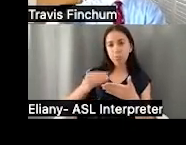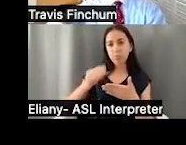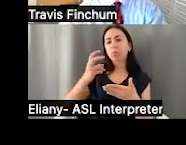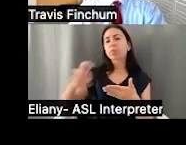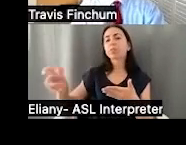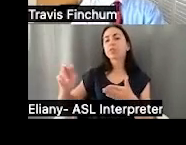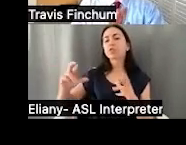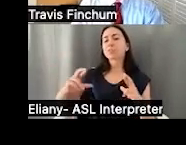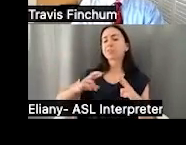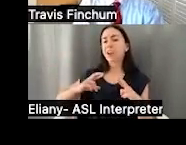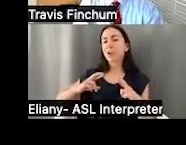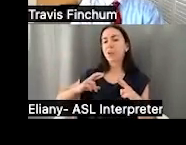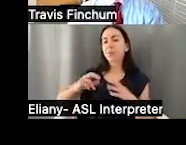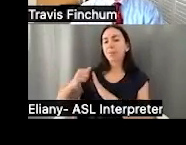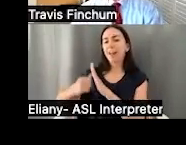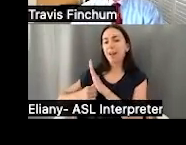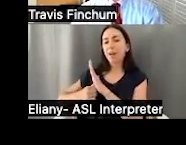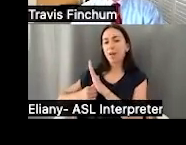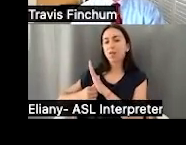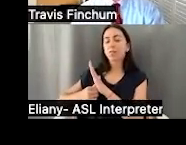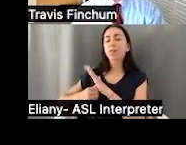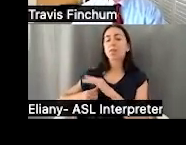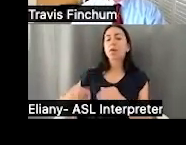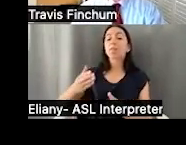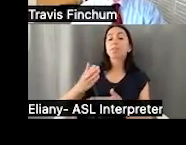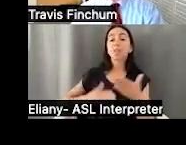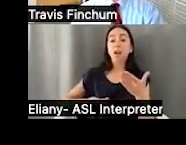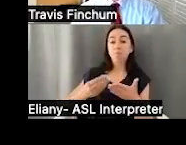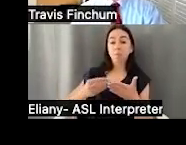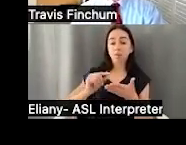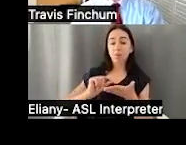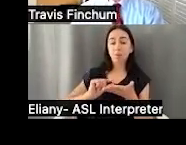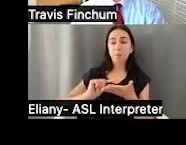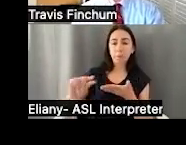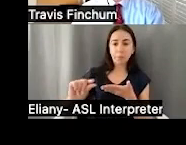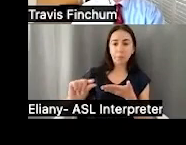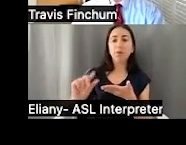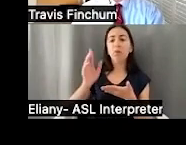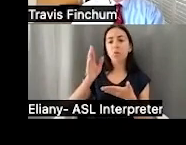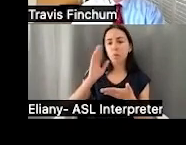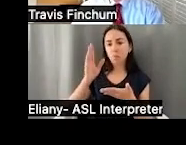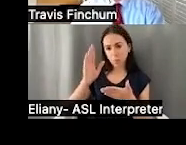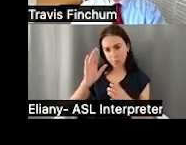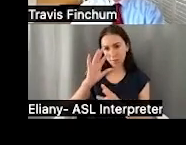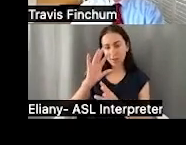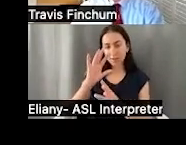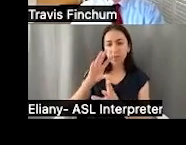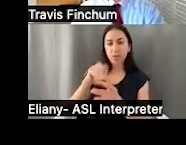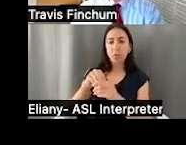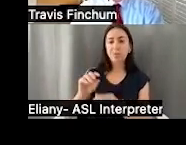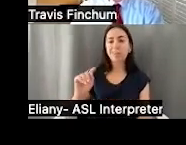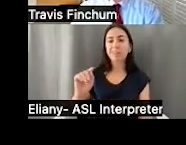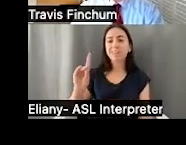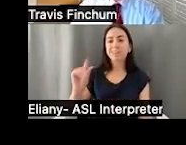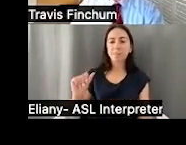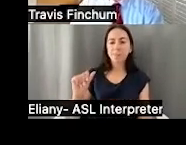pagamos entra al fondo de jubilación, pero ponen un poco de nuestro monto de impuestos y lo ponen a